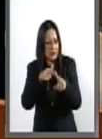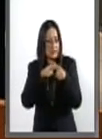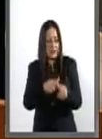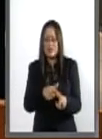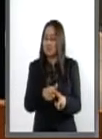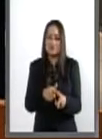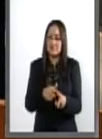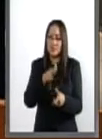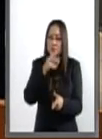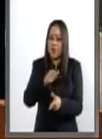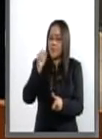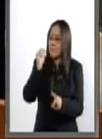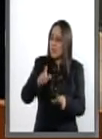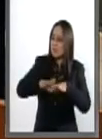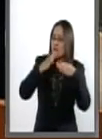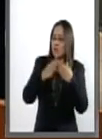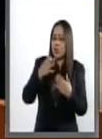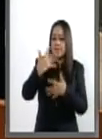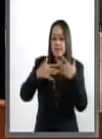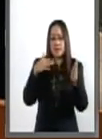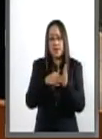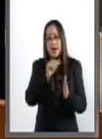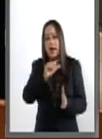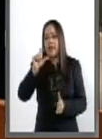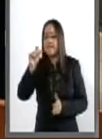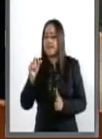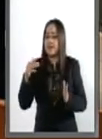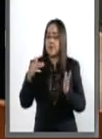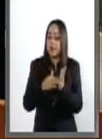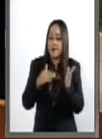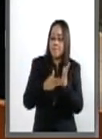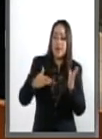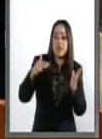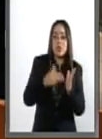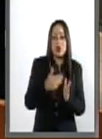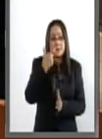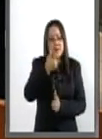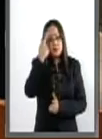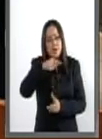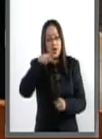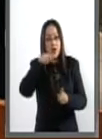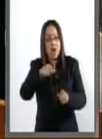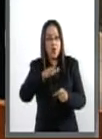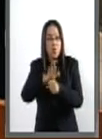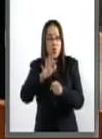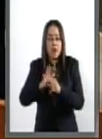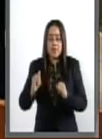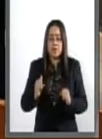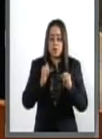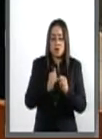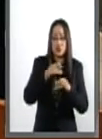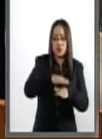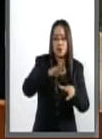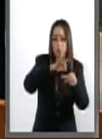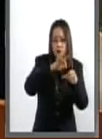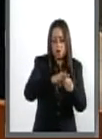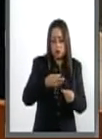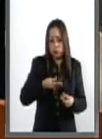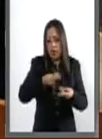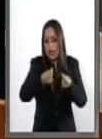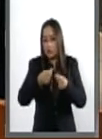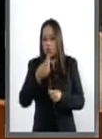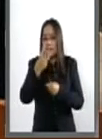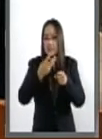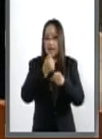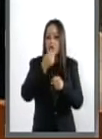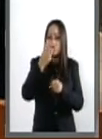establecer un ritmo de 15 mil a 20 mil millones de pesos para sufragar el funcionamiento de las instituciones electorales cada tres años,